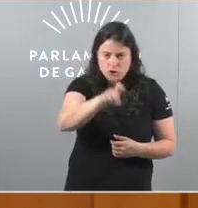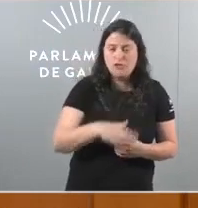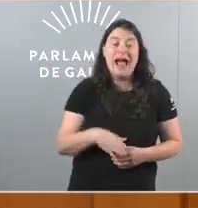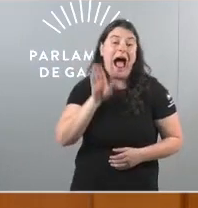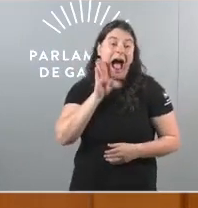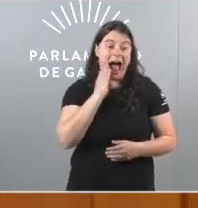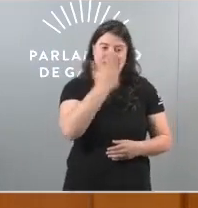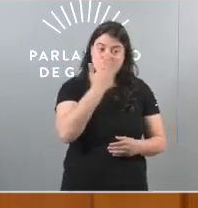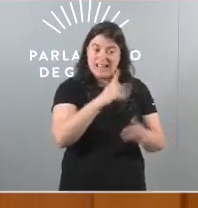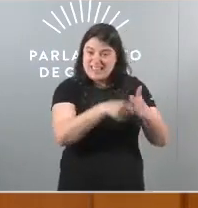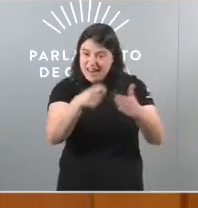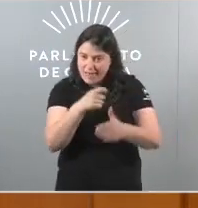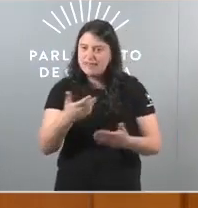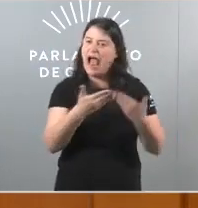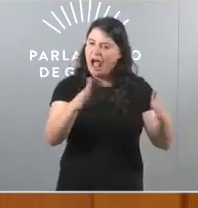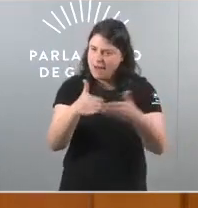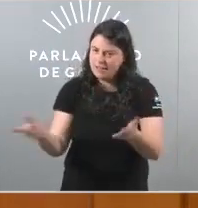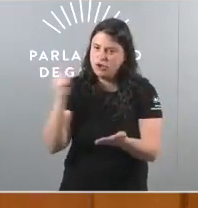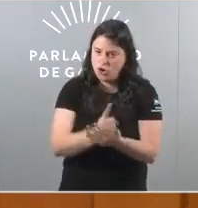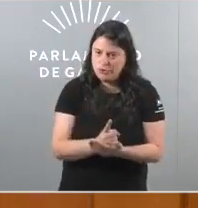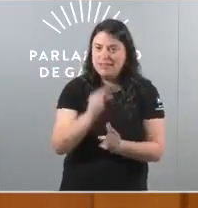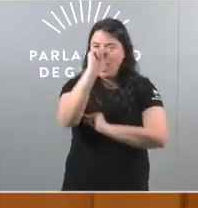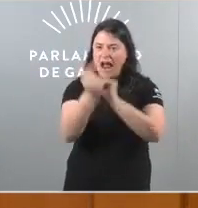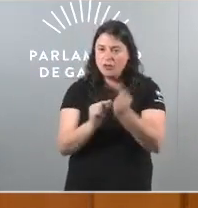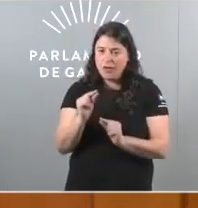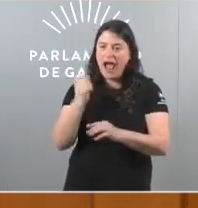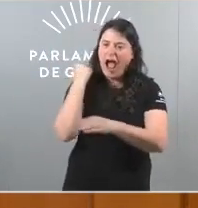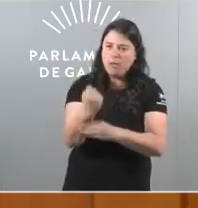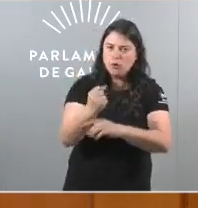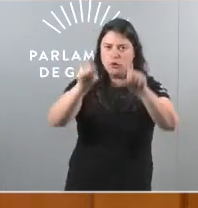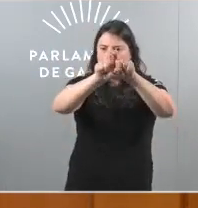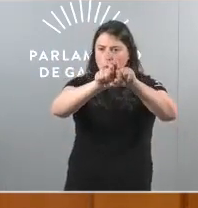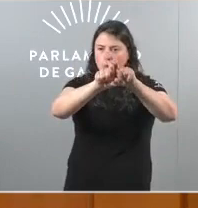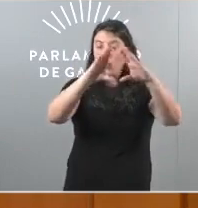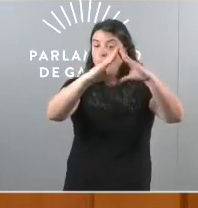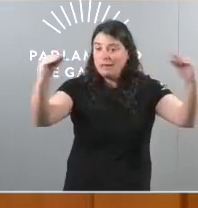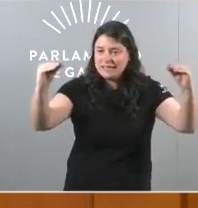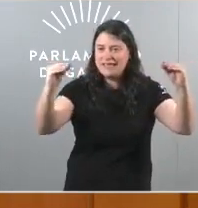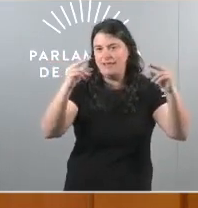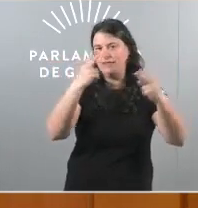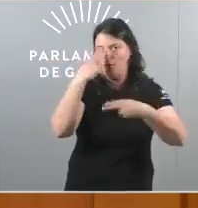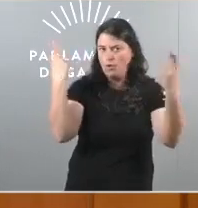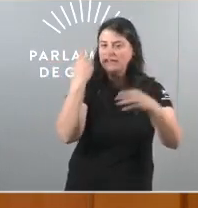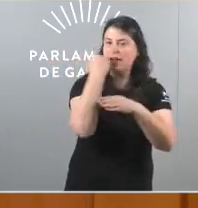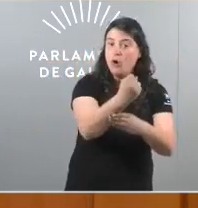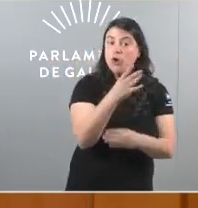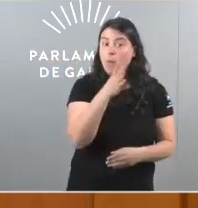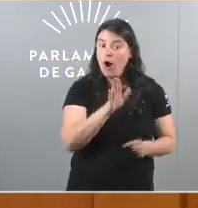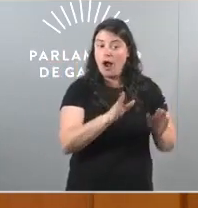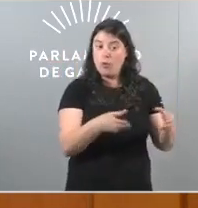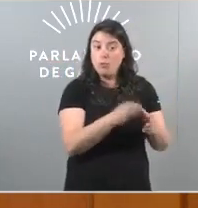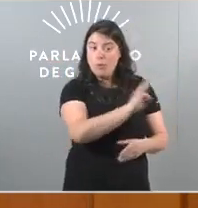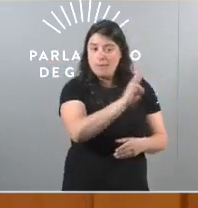Partido Popular e reforzaremos o orzamento e apoio as universidades públicas porque onde o Partido Popular